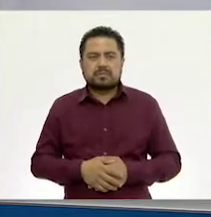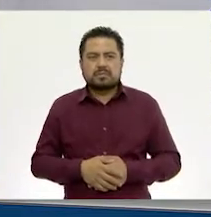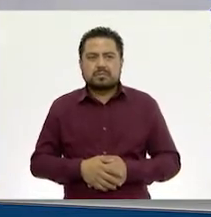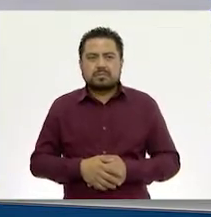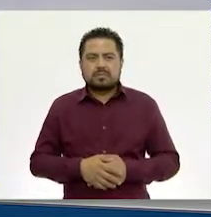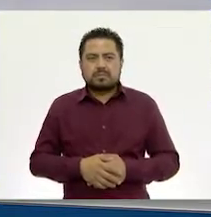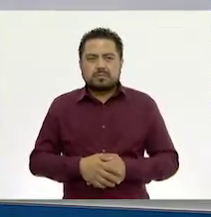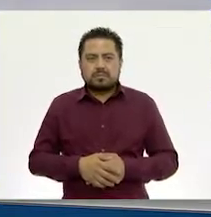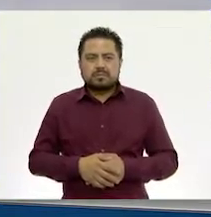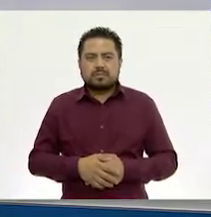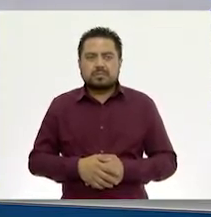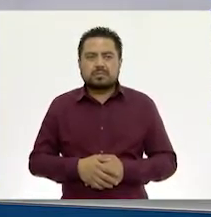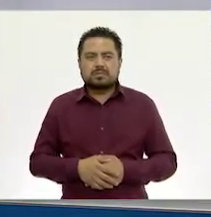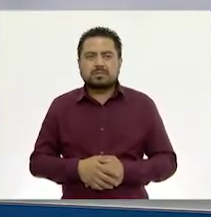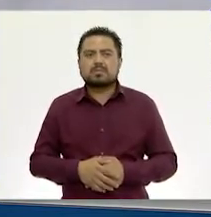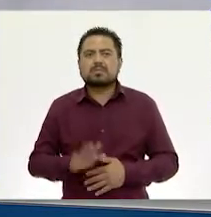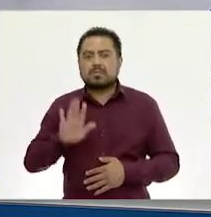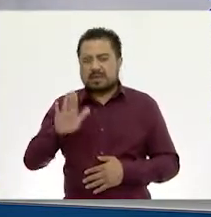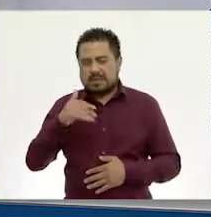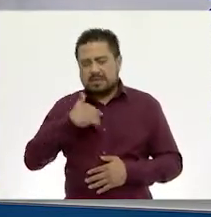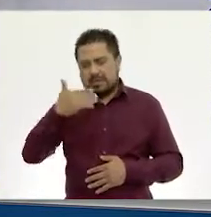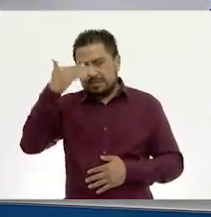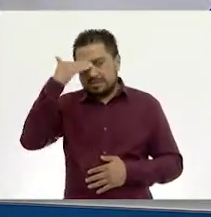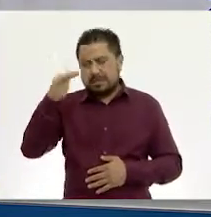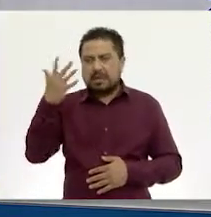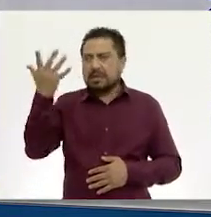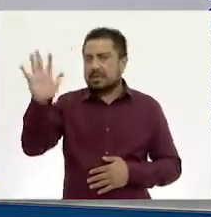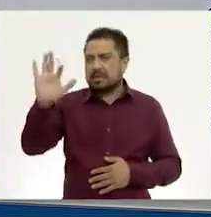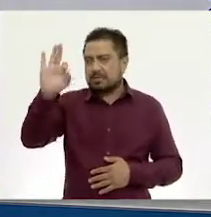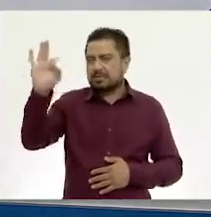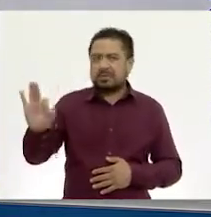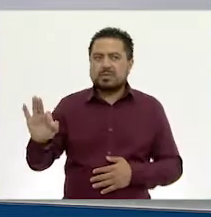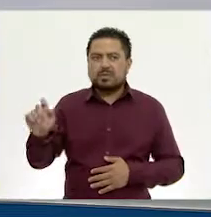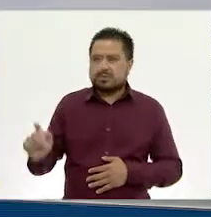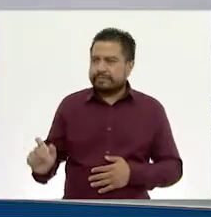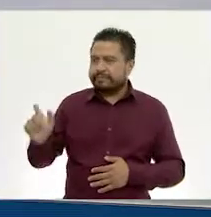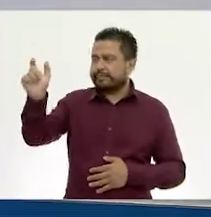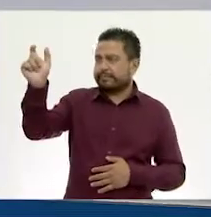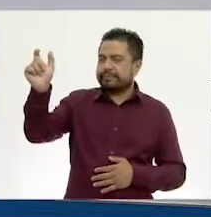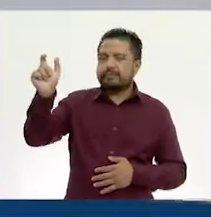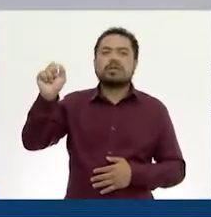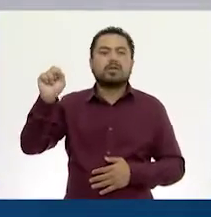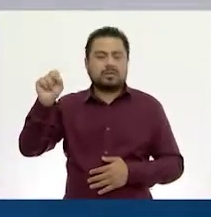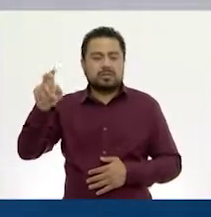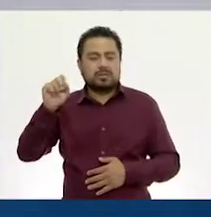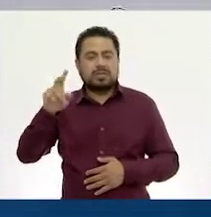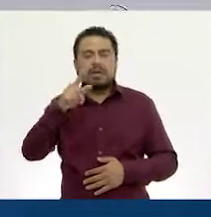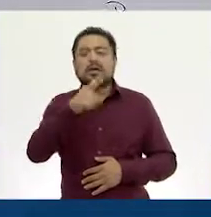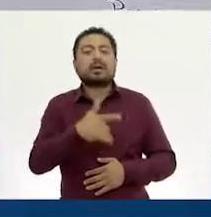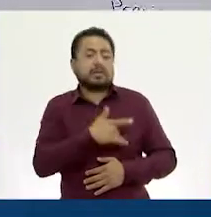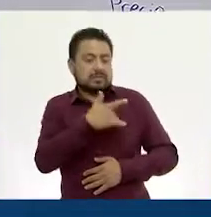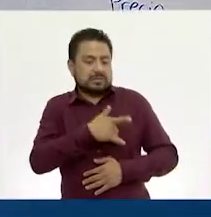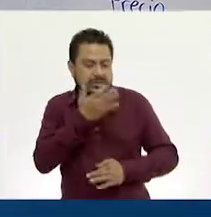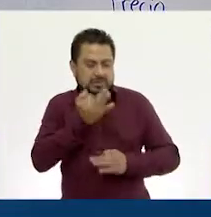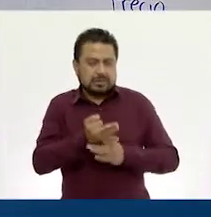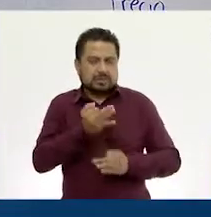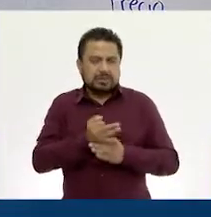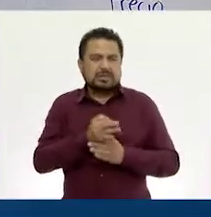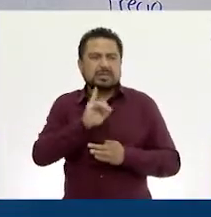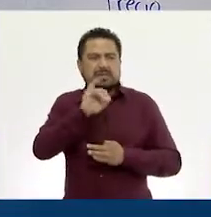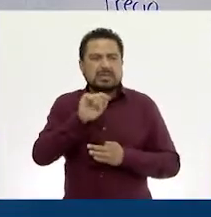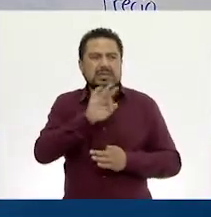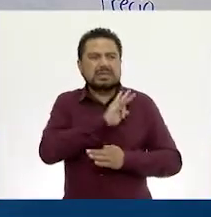Con este signo lo voy a representar y ya sabemos que es el 10%. Ok. ¿Qué te parece si